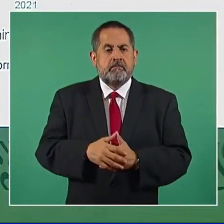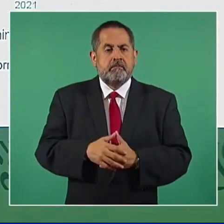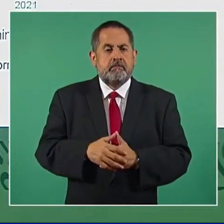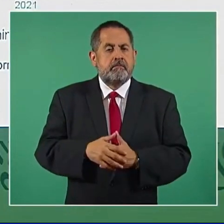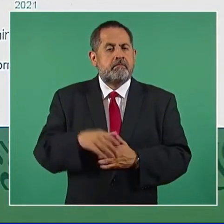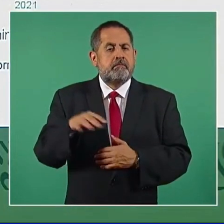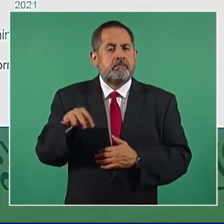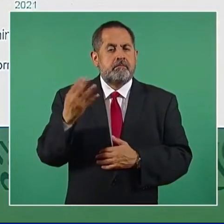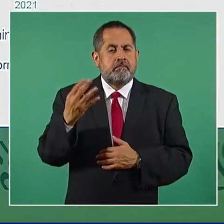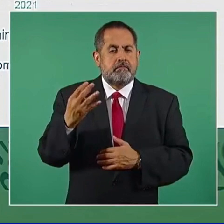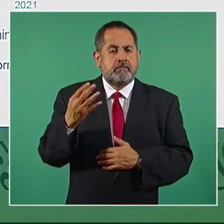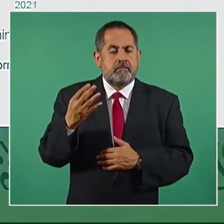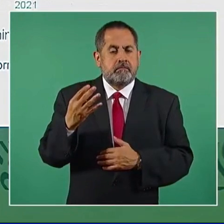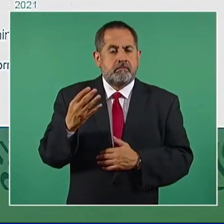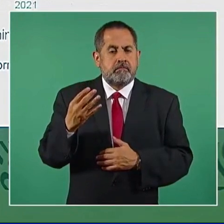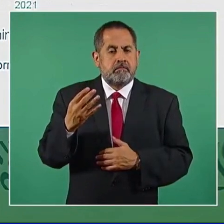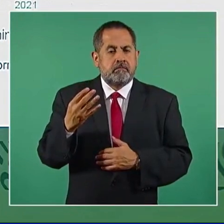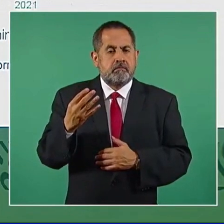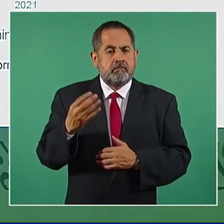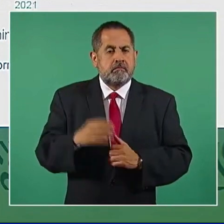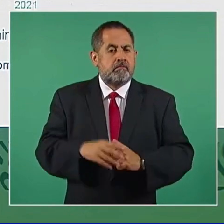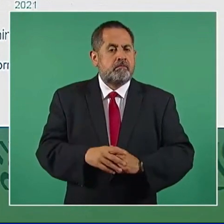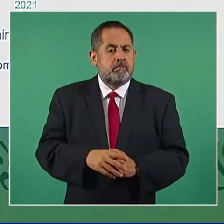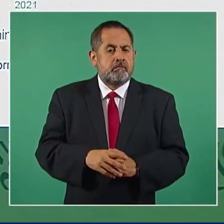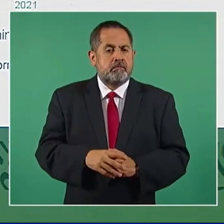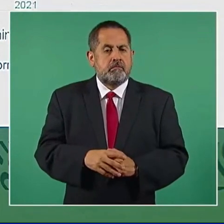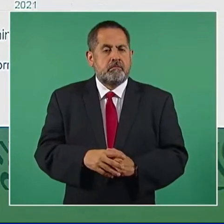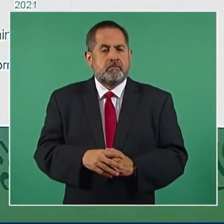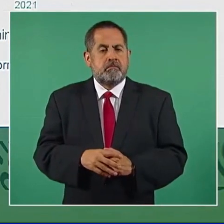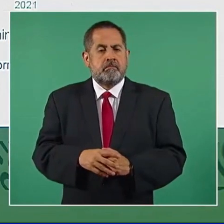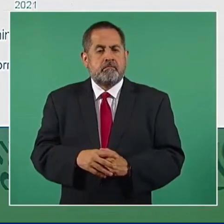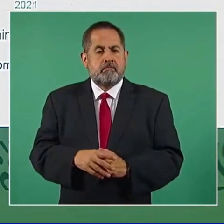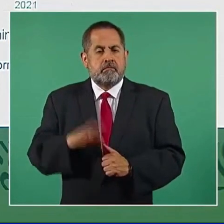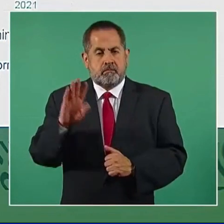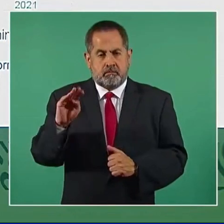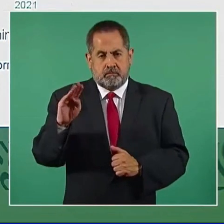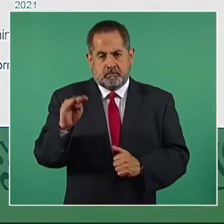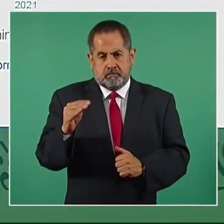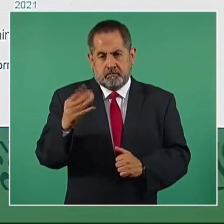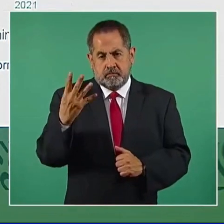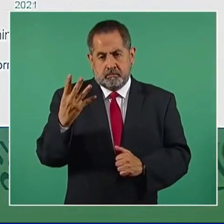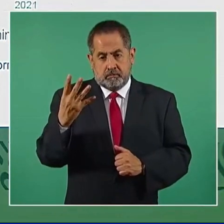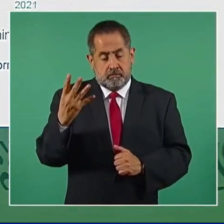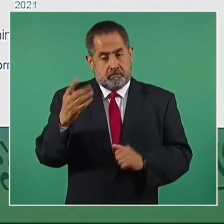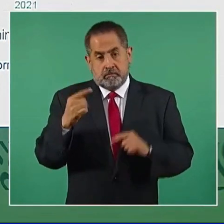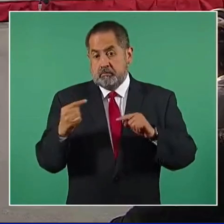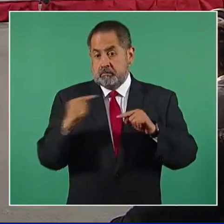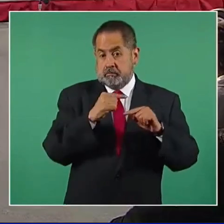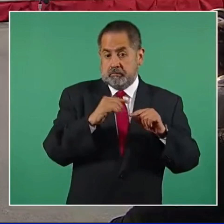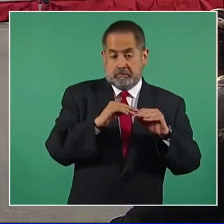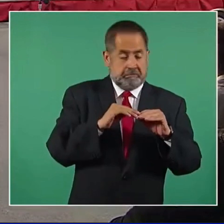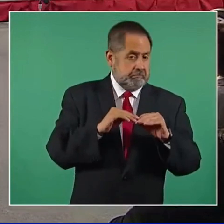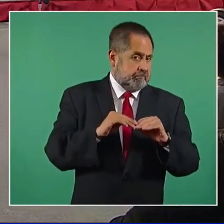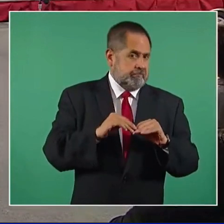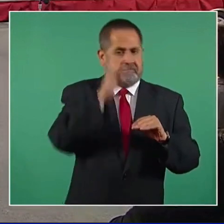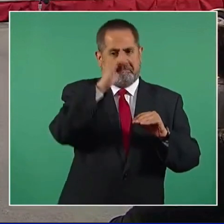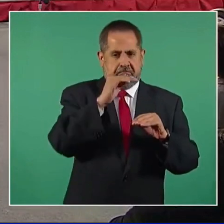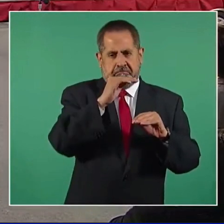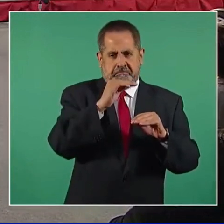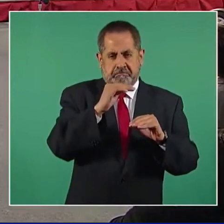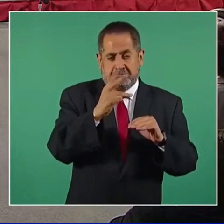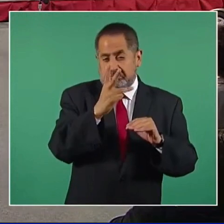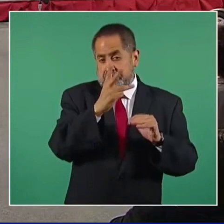94 estaba 3